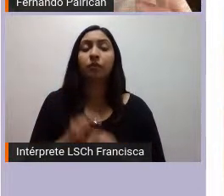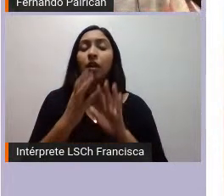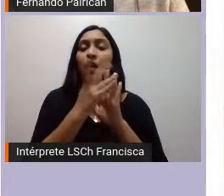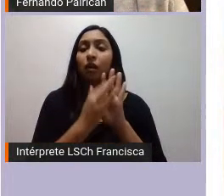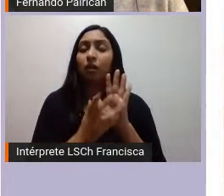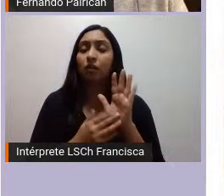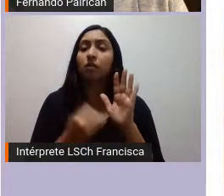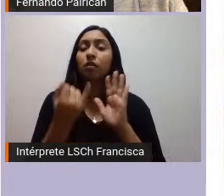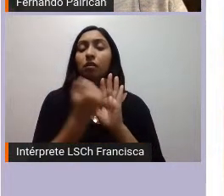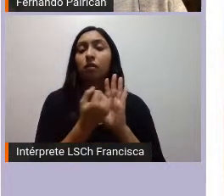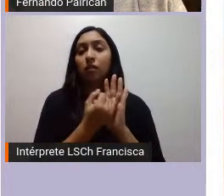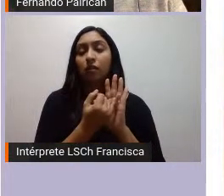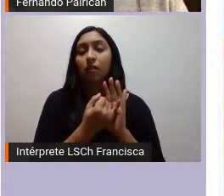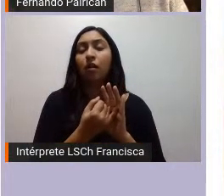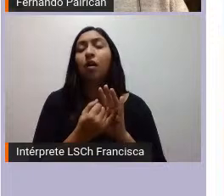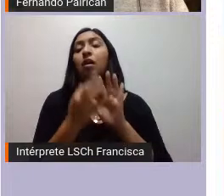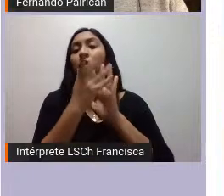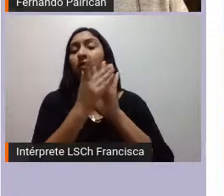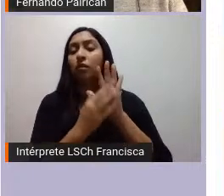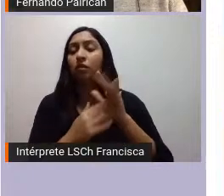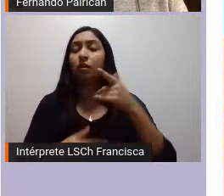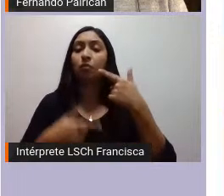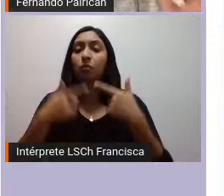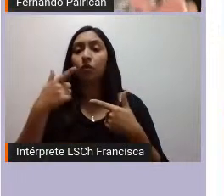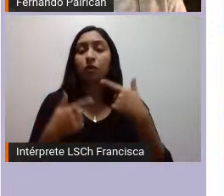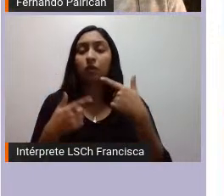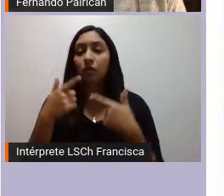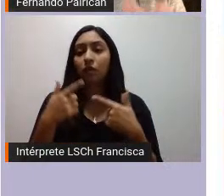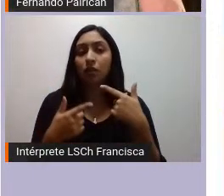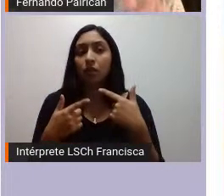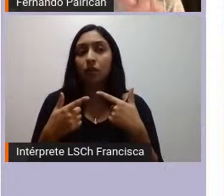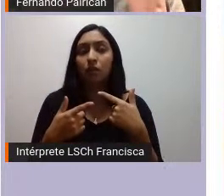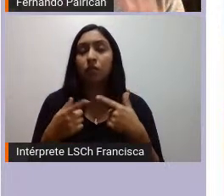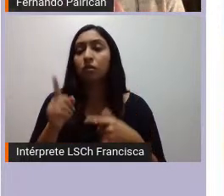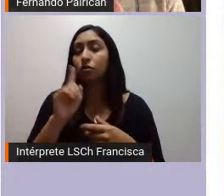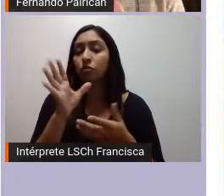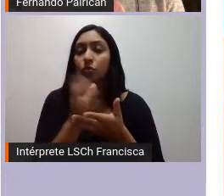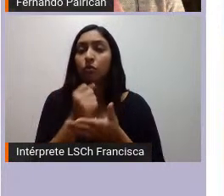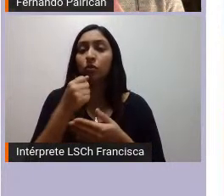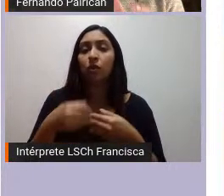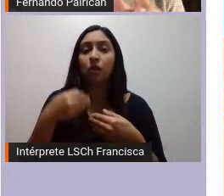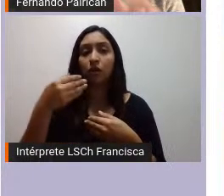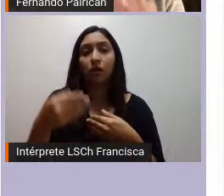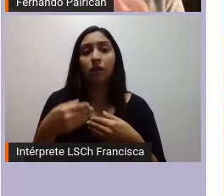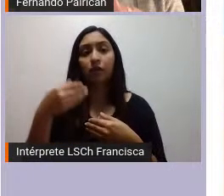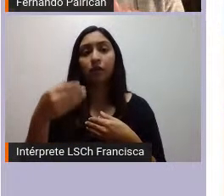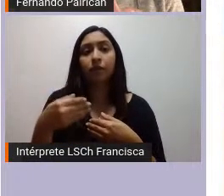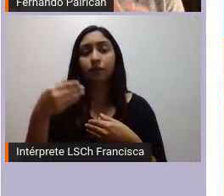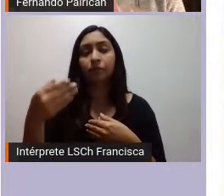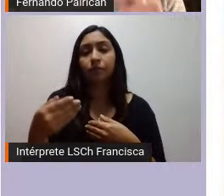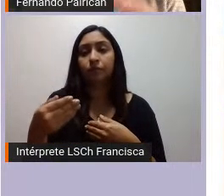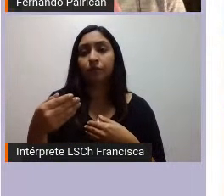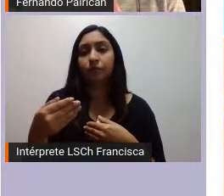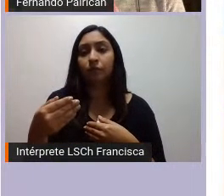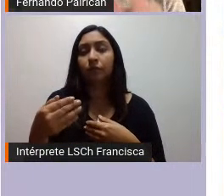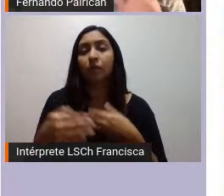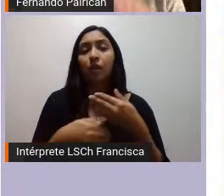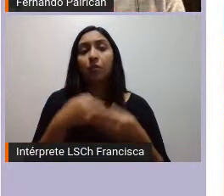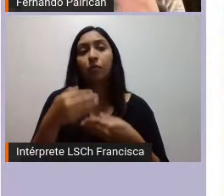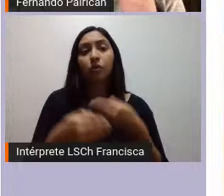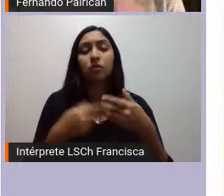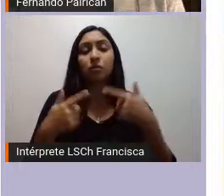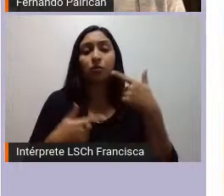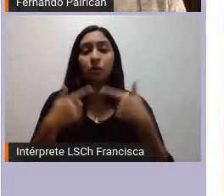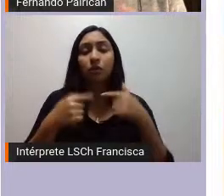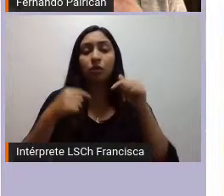que tiene por los aspectos políticos que ha ido tomando si no se logra avanzar dentro de este proceso político que ya estamos viendo